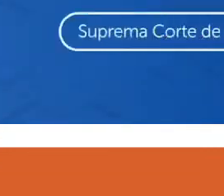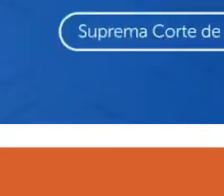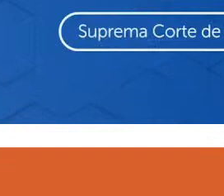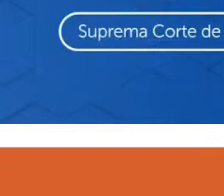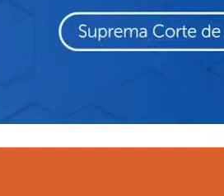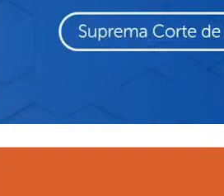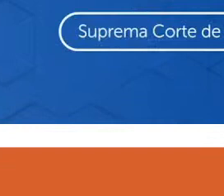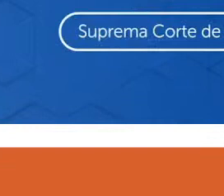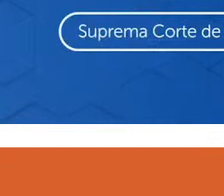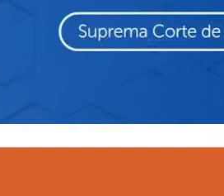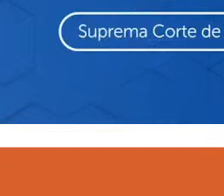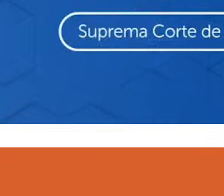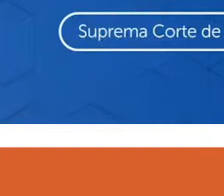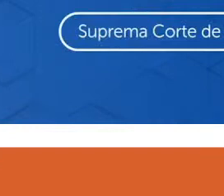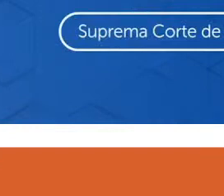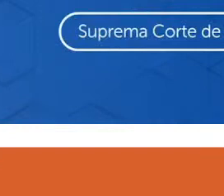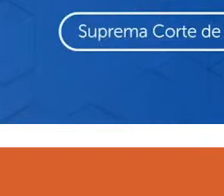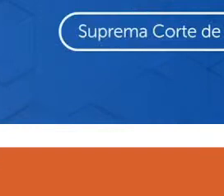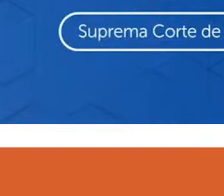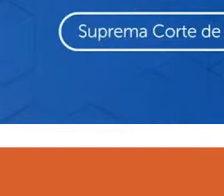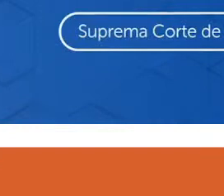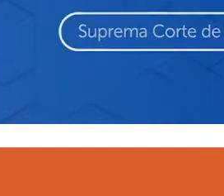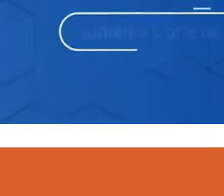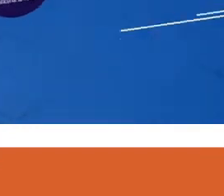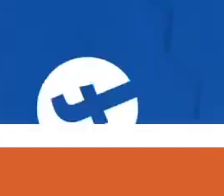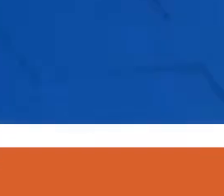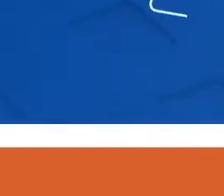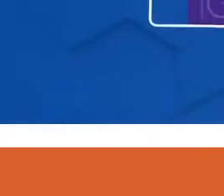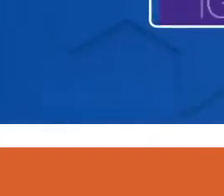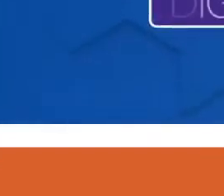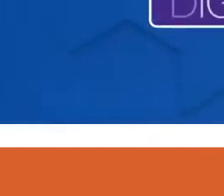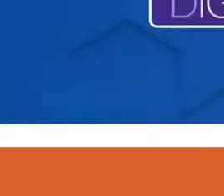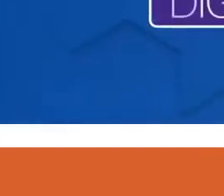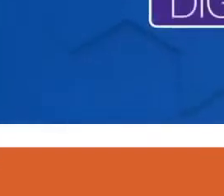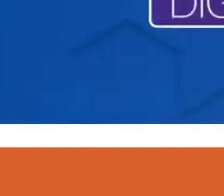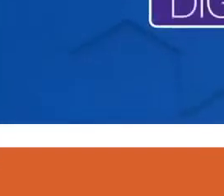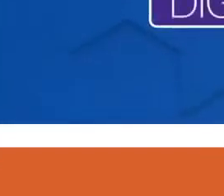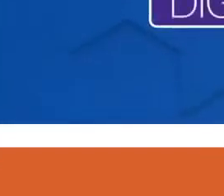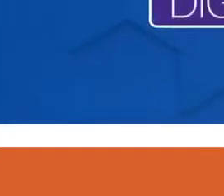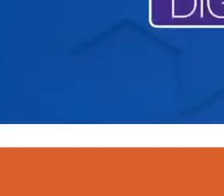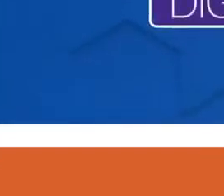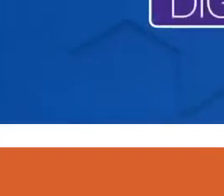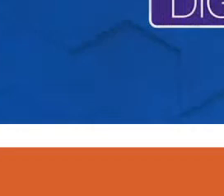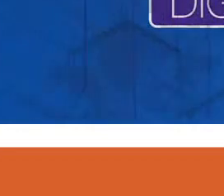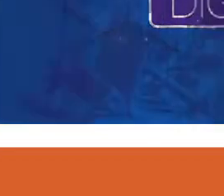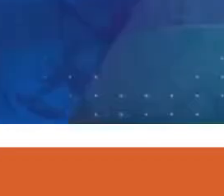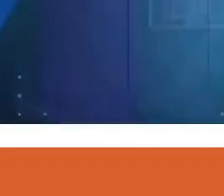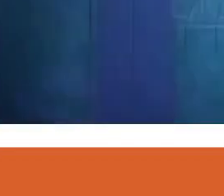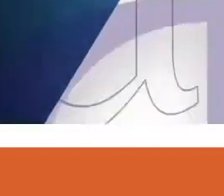como Suprema Corte de Justicia de la Nación. Sigue nuestra página oficial y se parte de la Corte Digital.